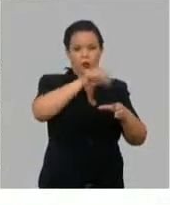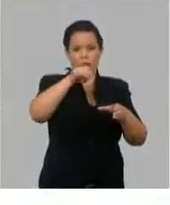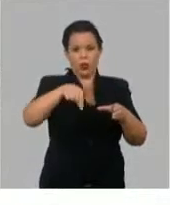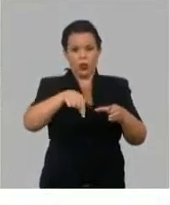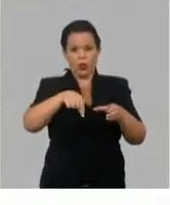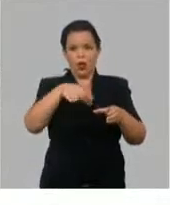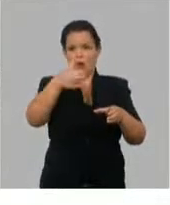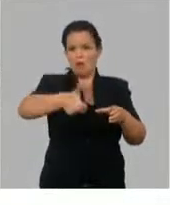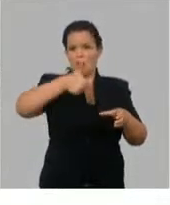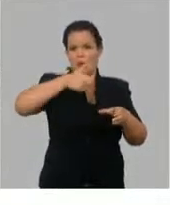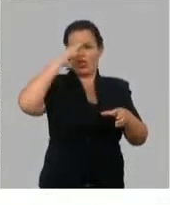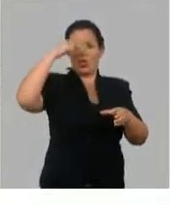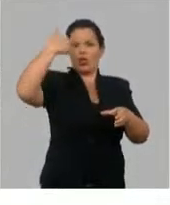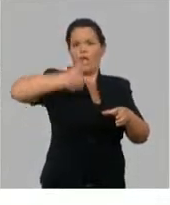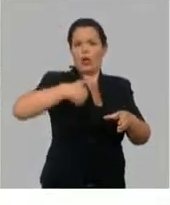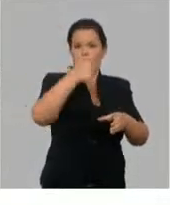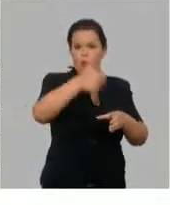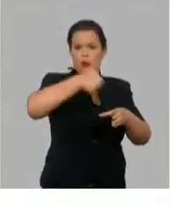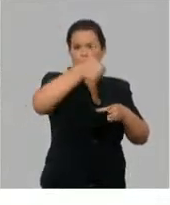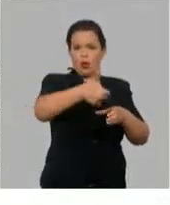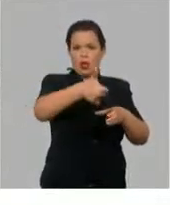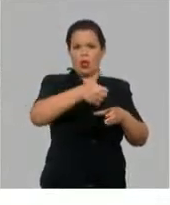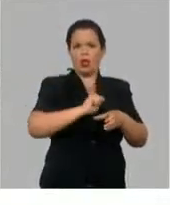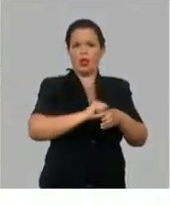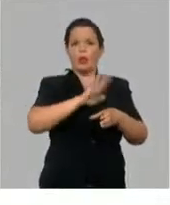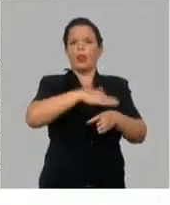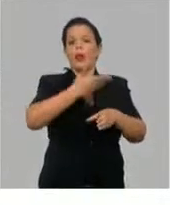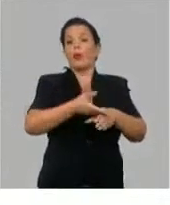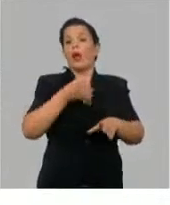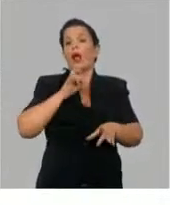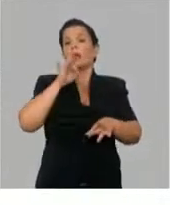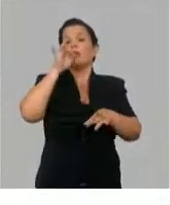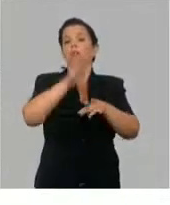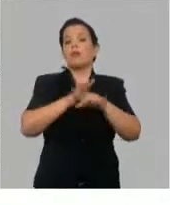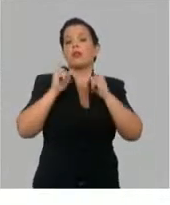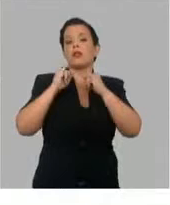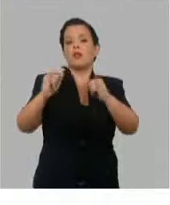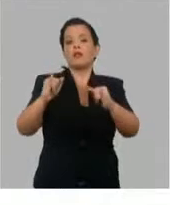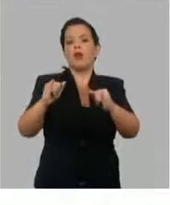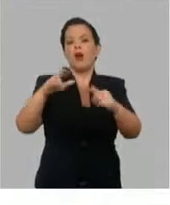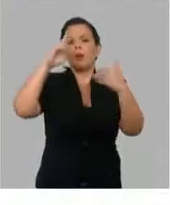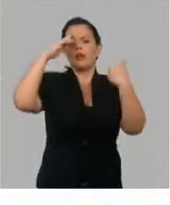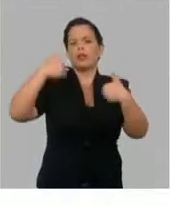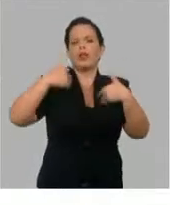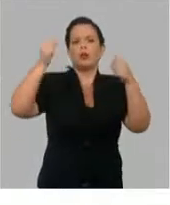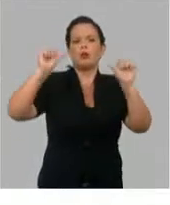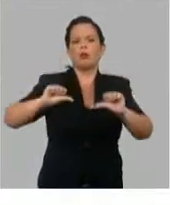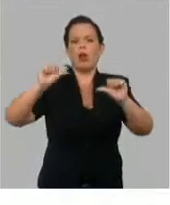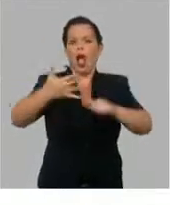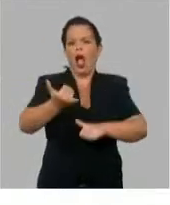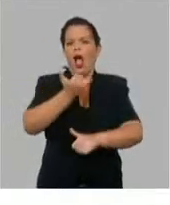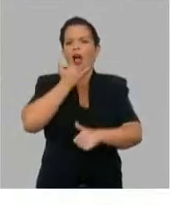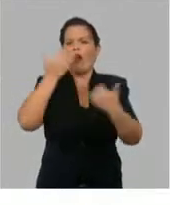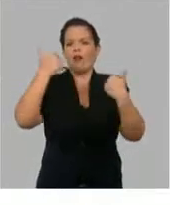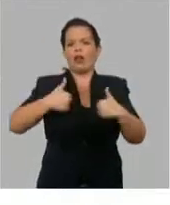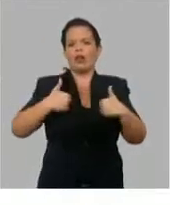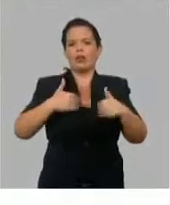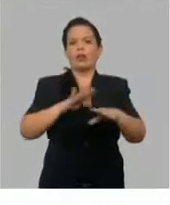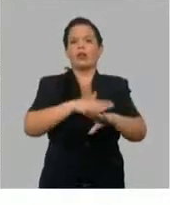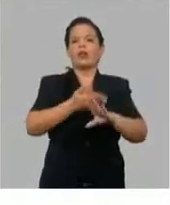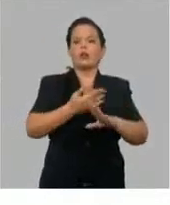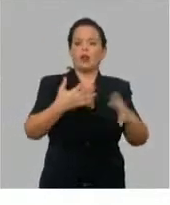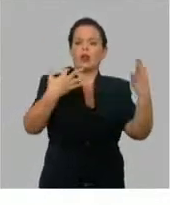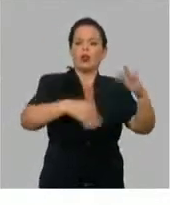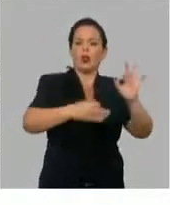y todos presentaron el mismo síntoma. Esa es la primera idea. Y supuestamente está sustentado por la historia clínica, los exámenes médicos,